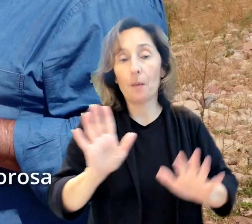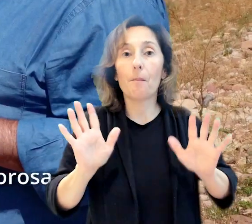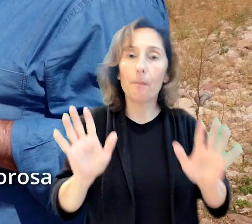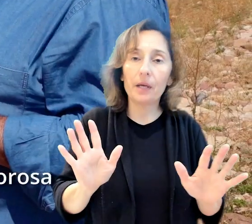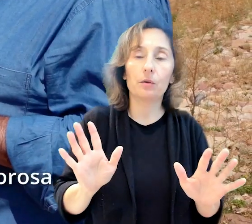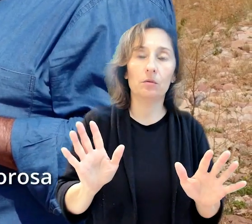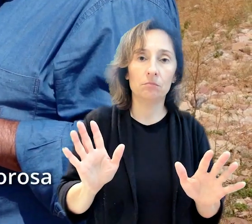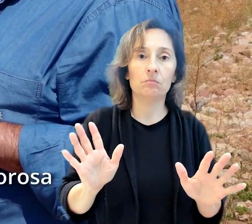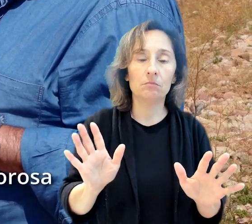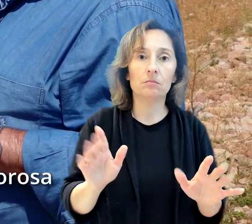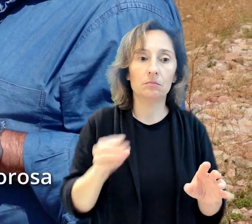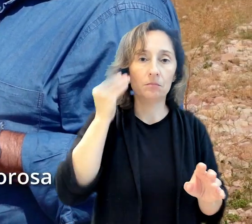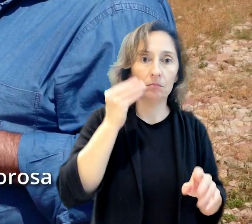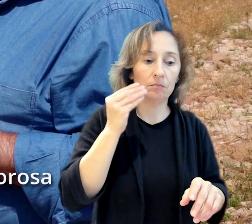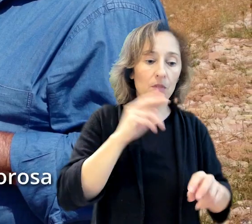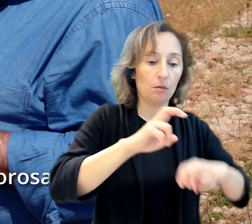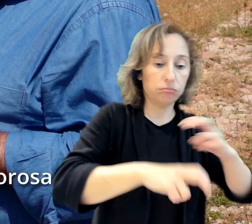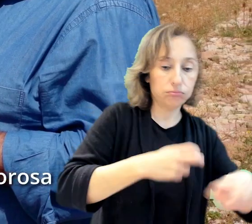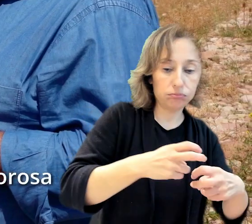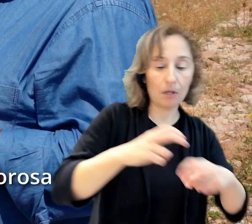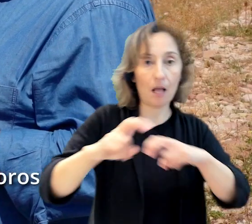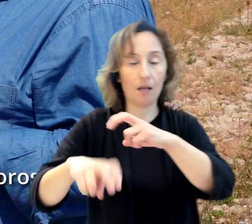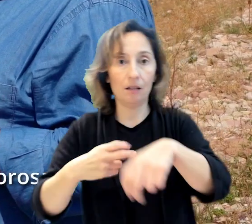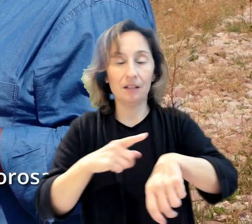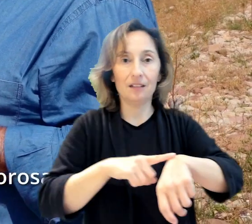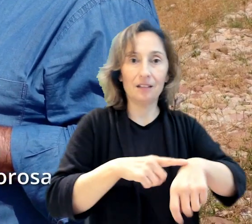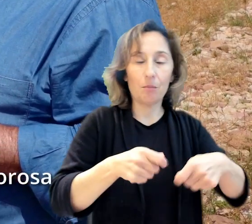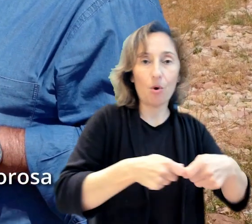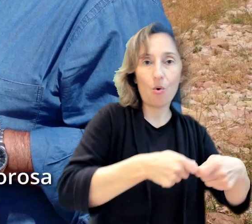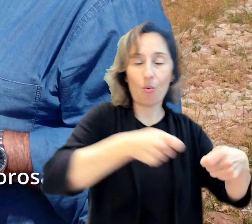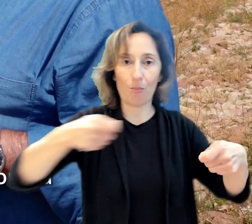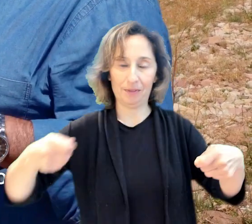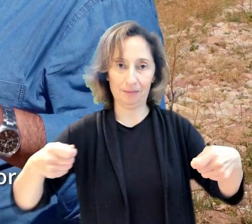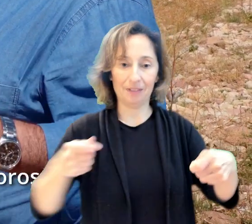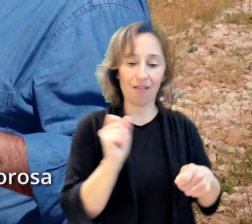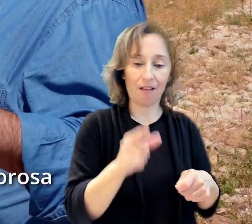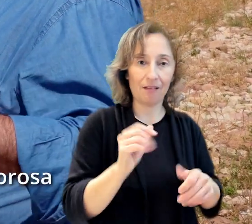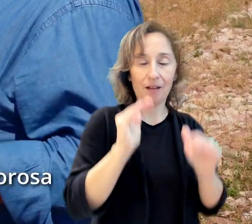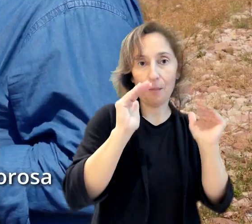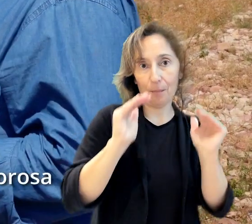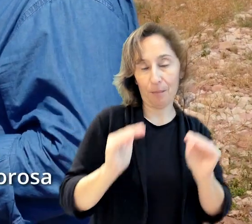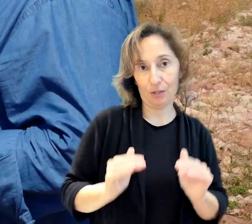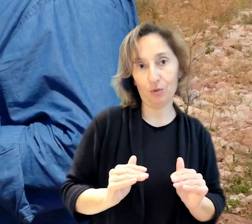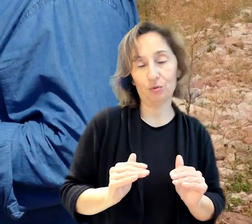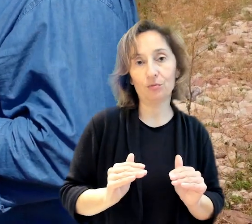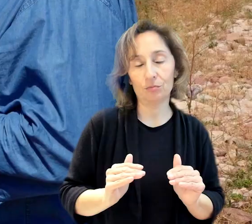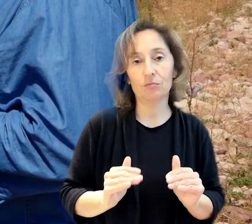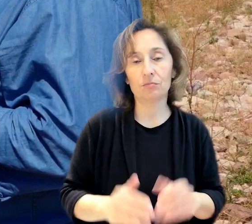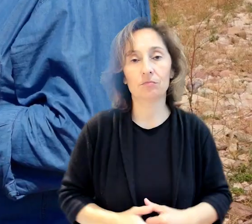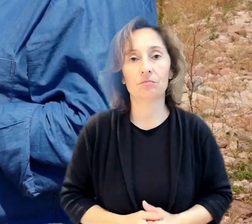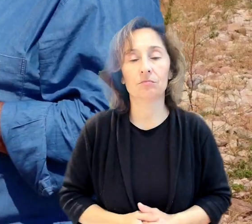pero sí que digo que la frecuencia de obstrucción y de retirada en mata morosa